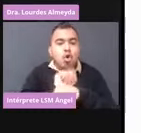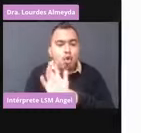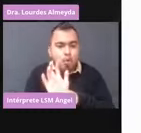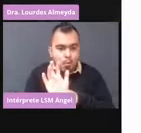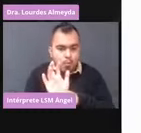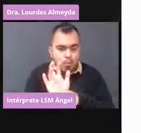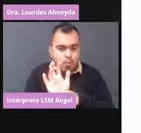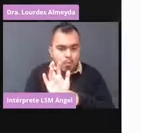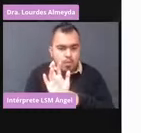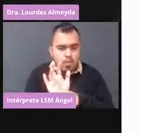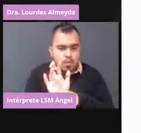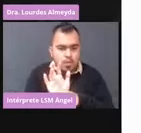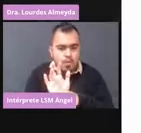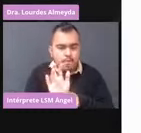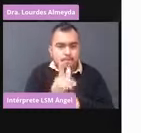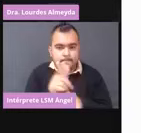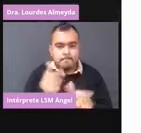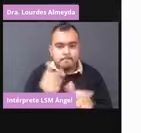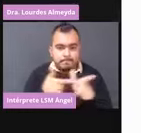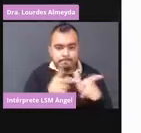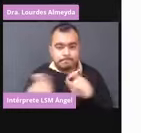Por favor, la siguiente.